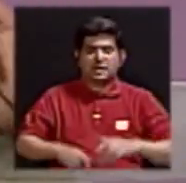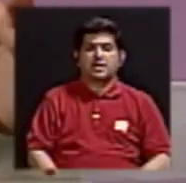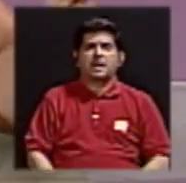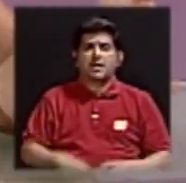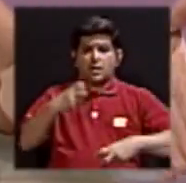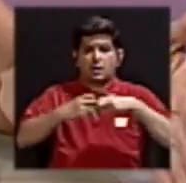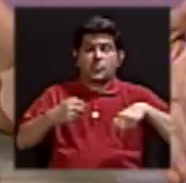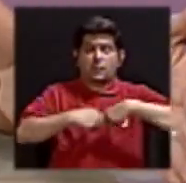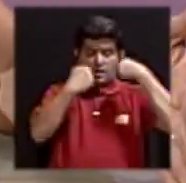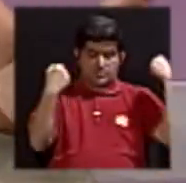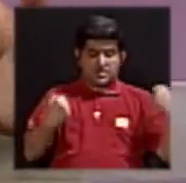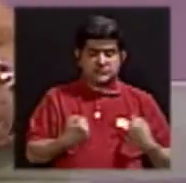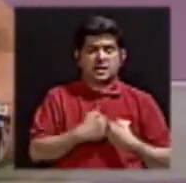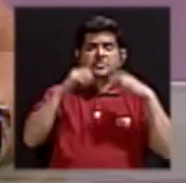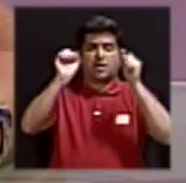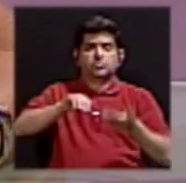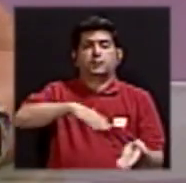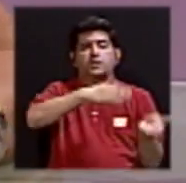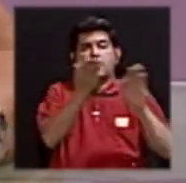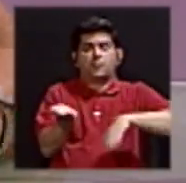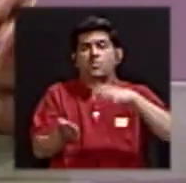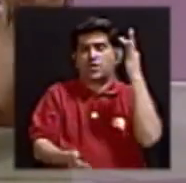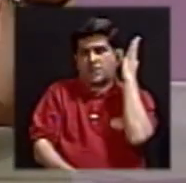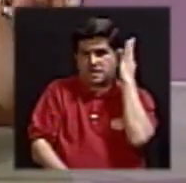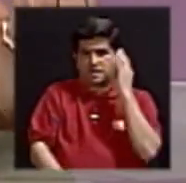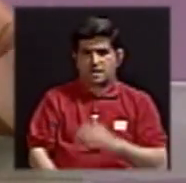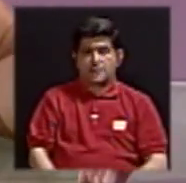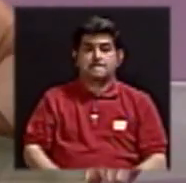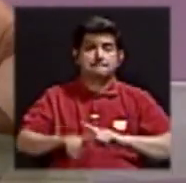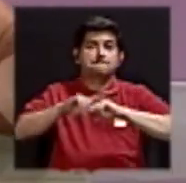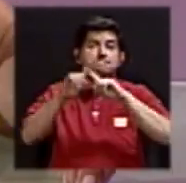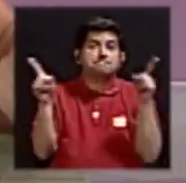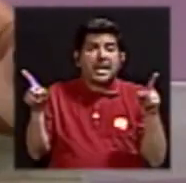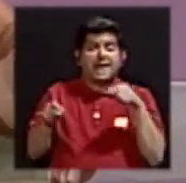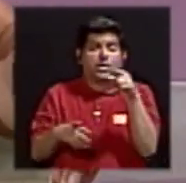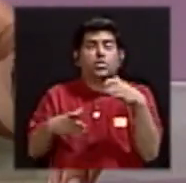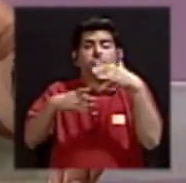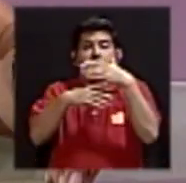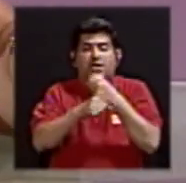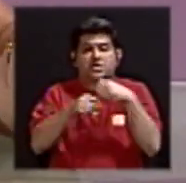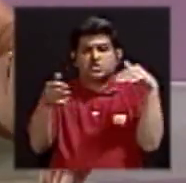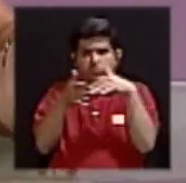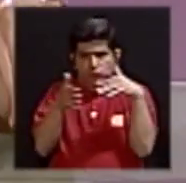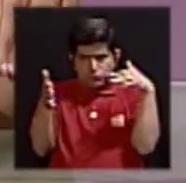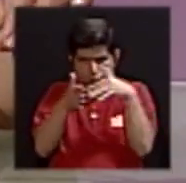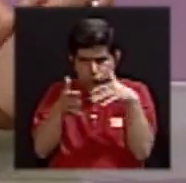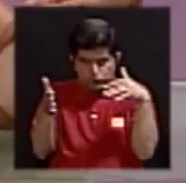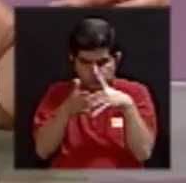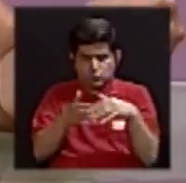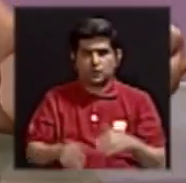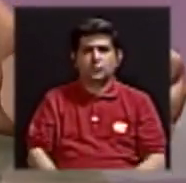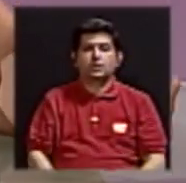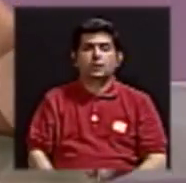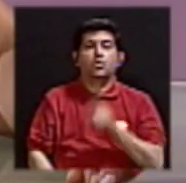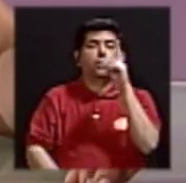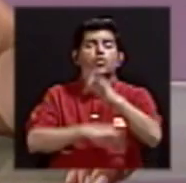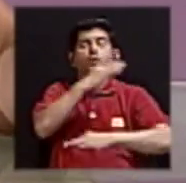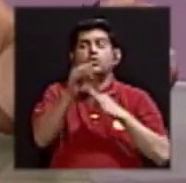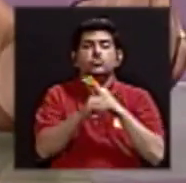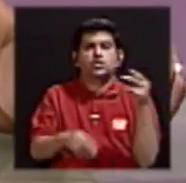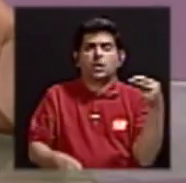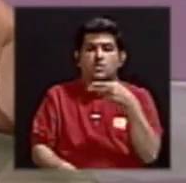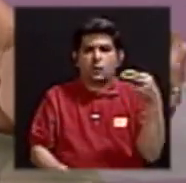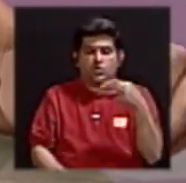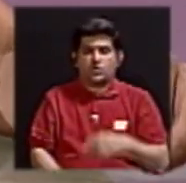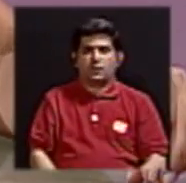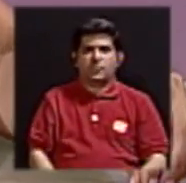cardiovasculares que podían causar la muerte de las mujeres, pero esto se hizo, este estudio se hizo con un tipo de hormonas